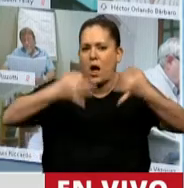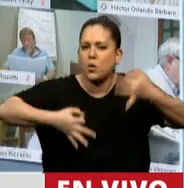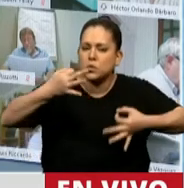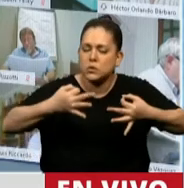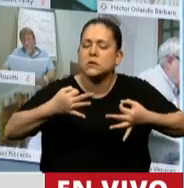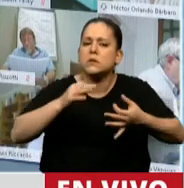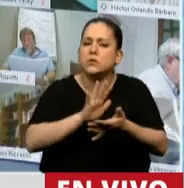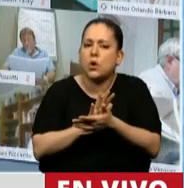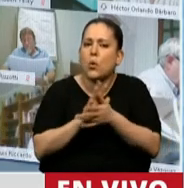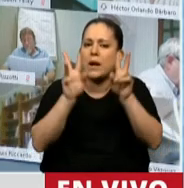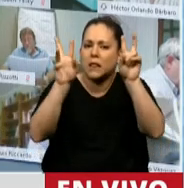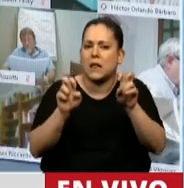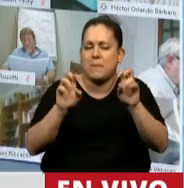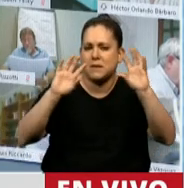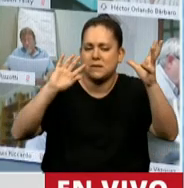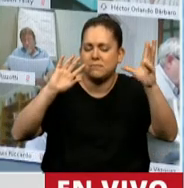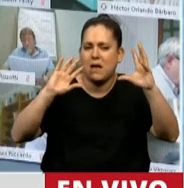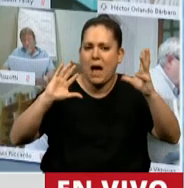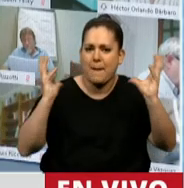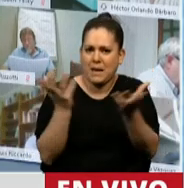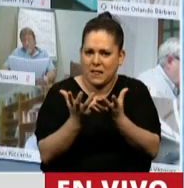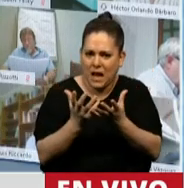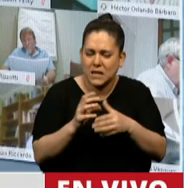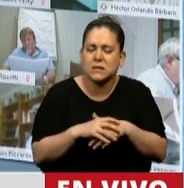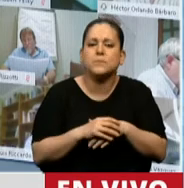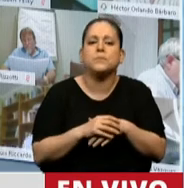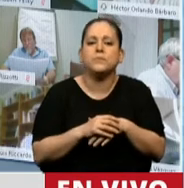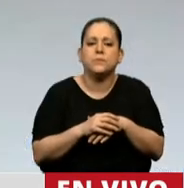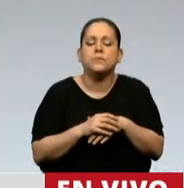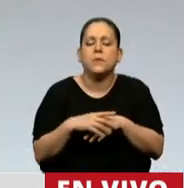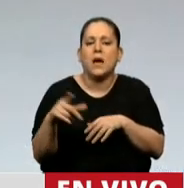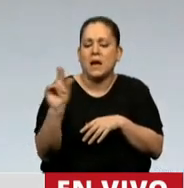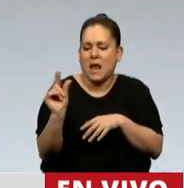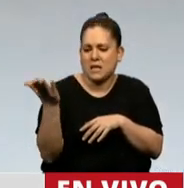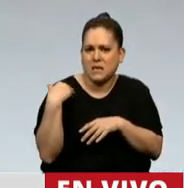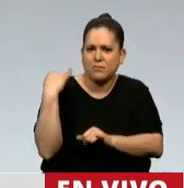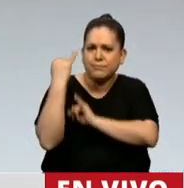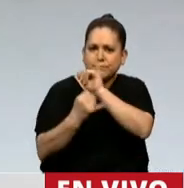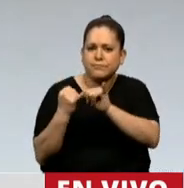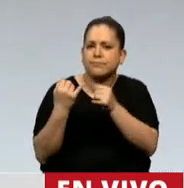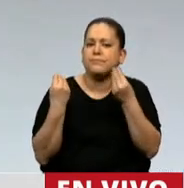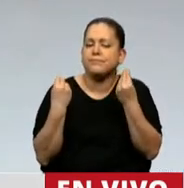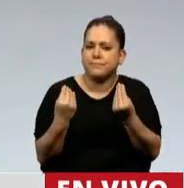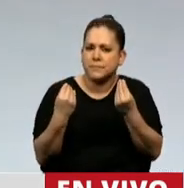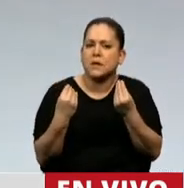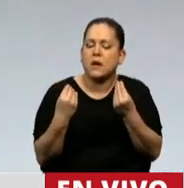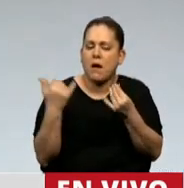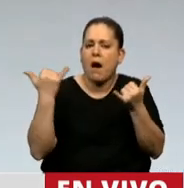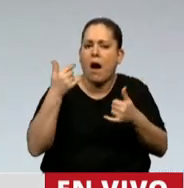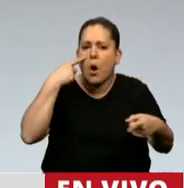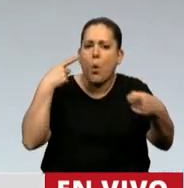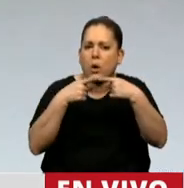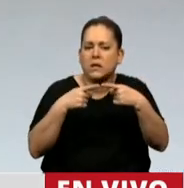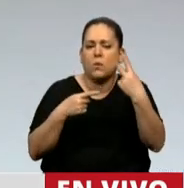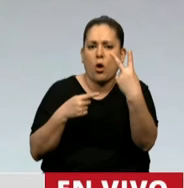cuestiones ambientales. Le decía recién que eran, que tiene como objetivo